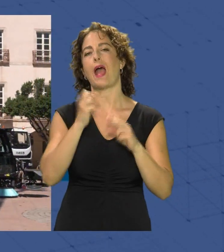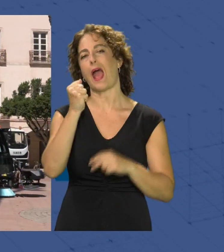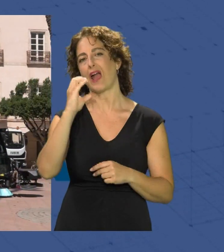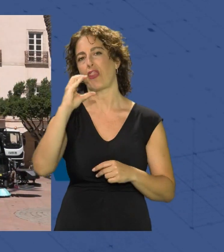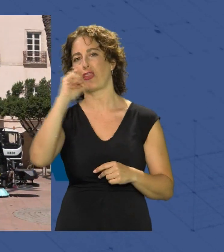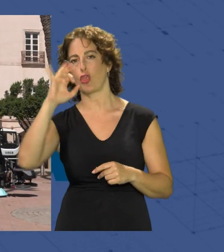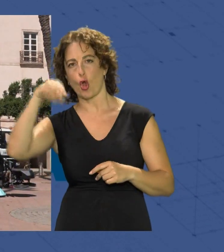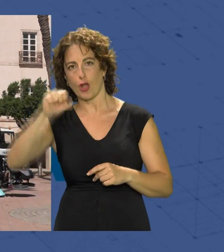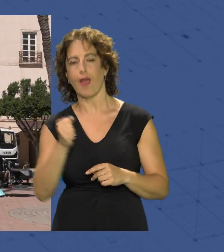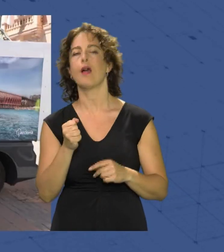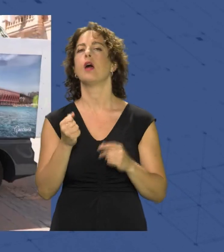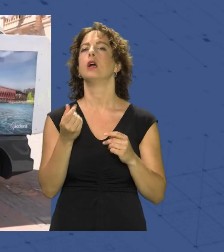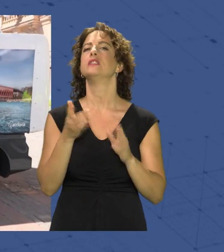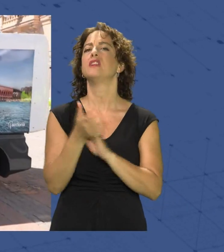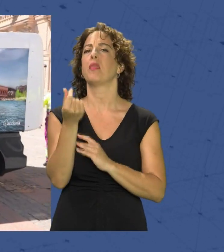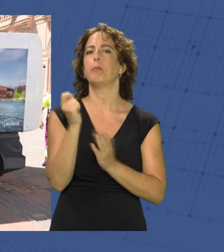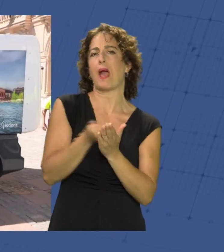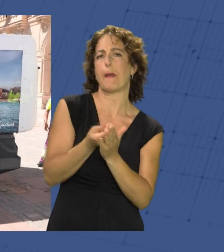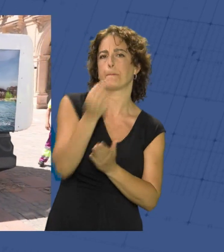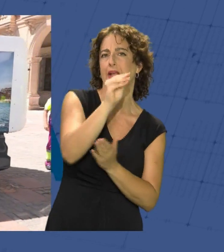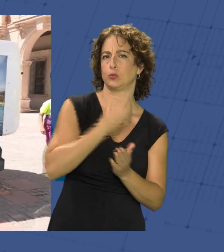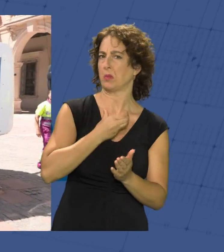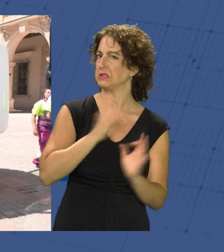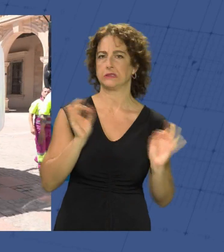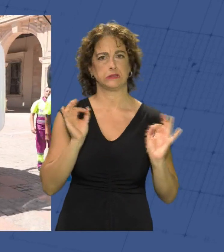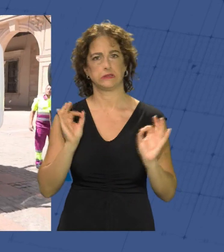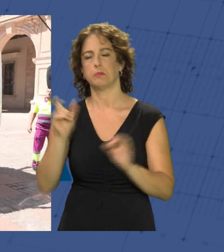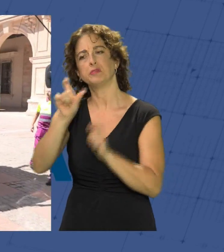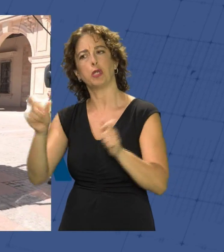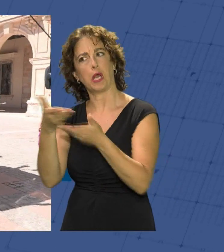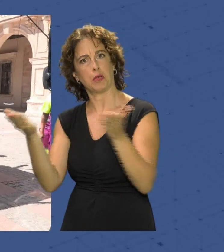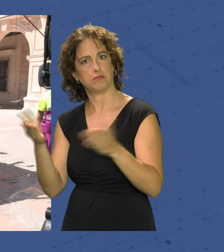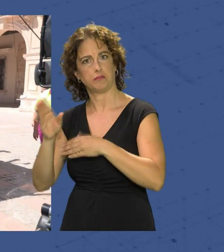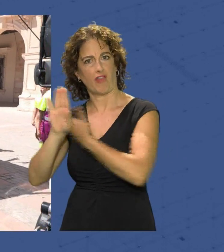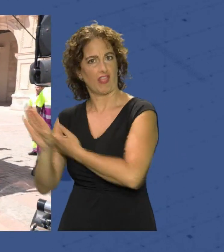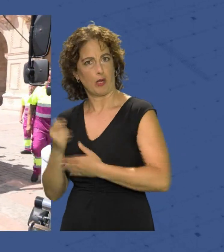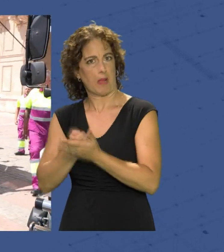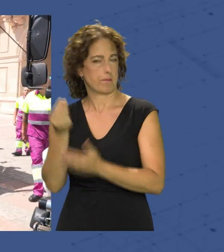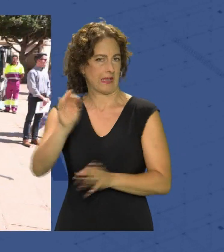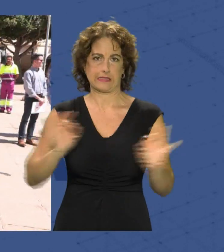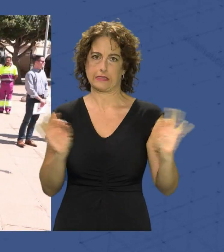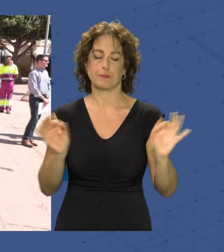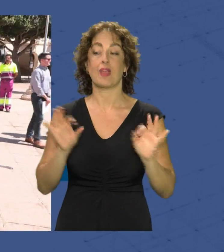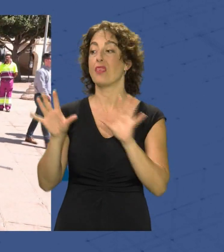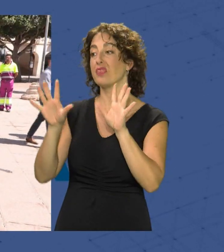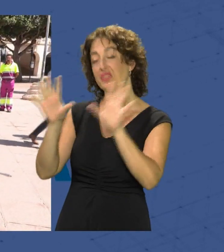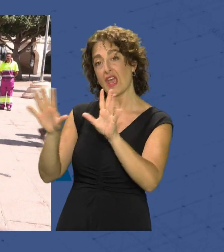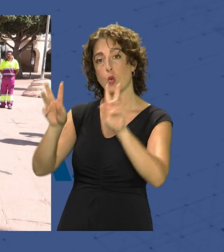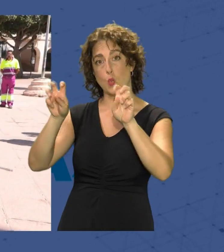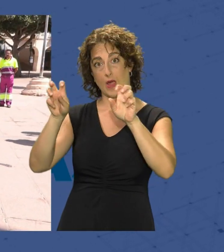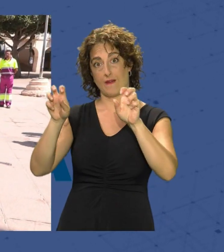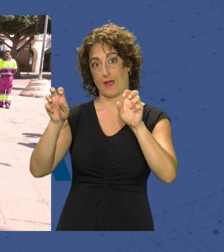sin suponer un coste añadido ni para el ayuntamiento ni para los contribuyentes. Estas 10 nuevas máquinas son 7